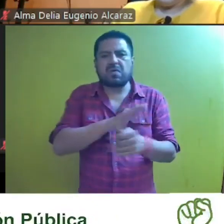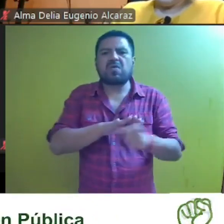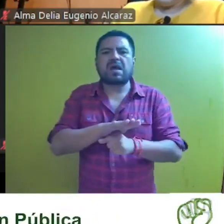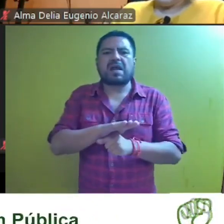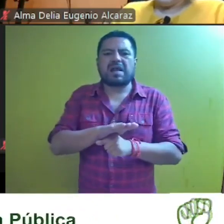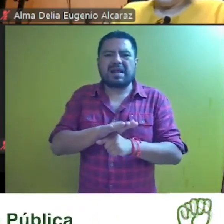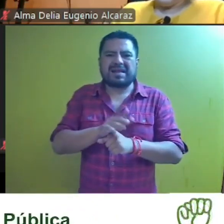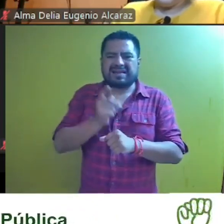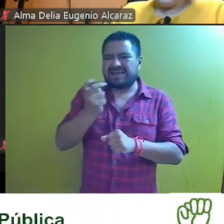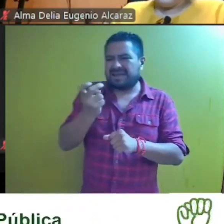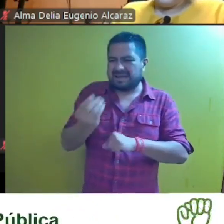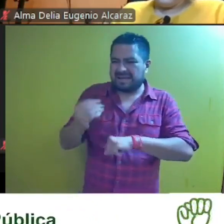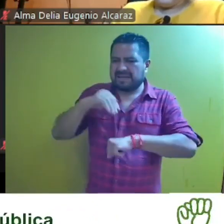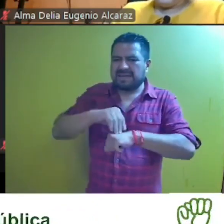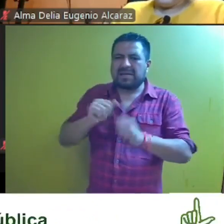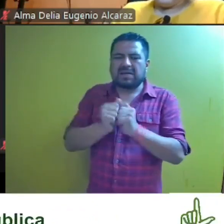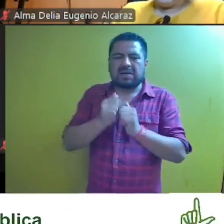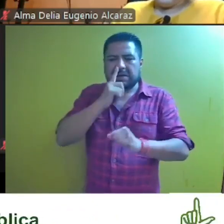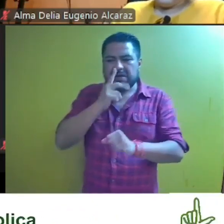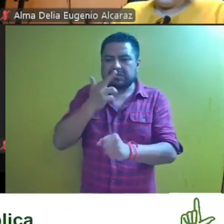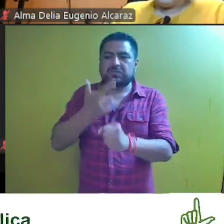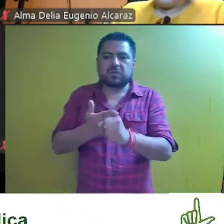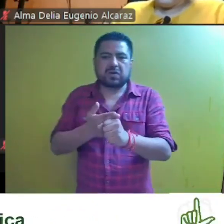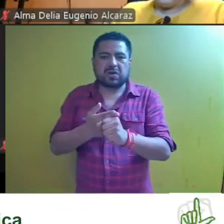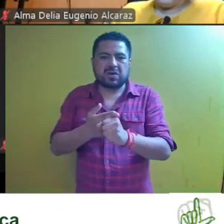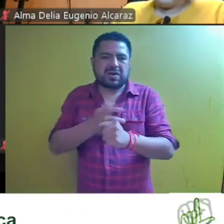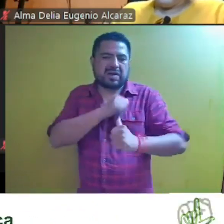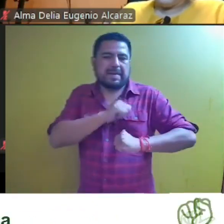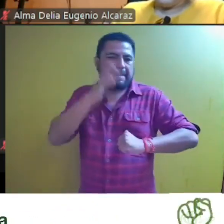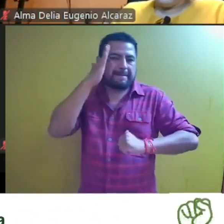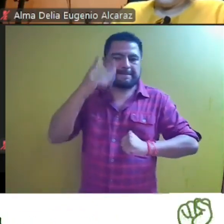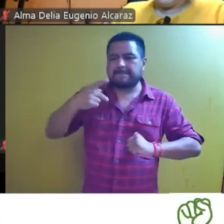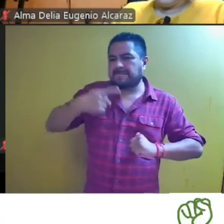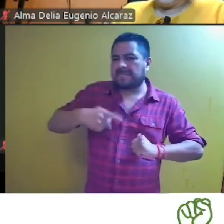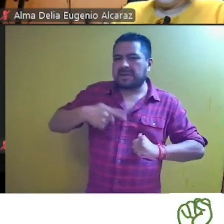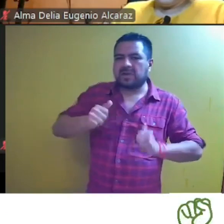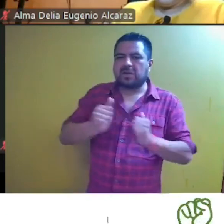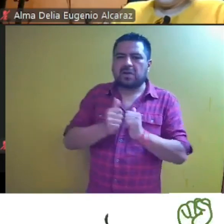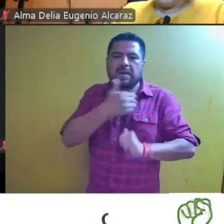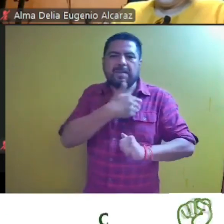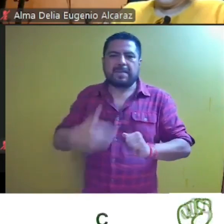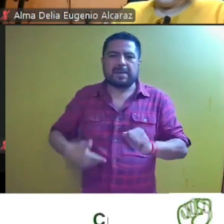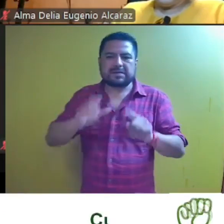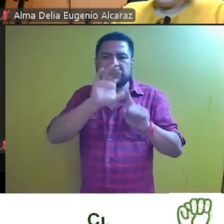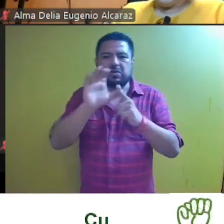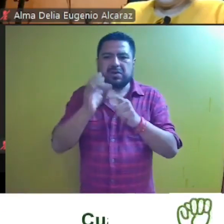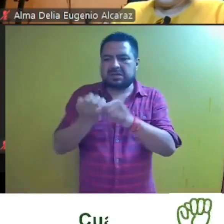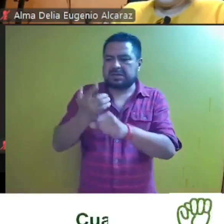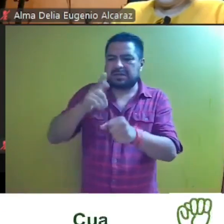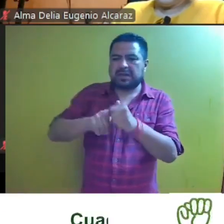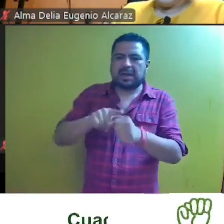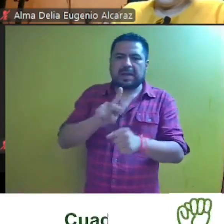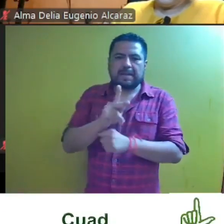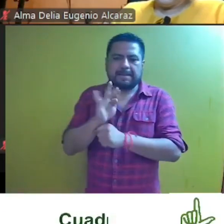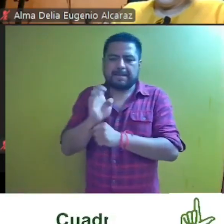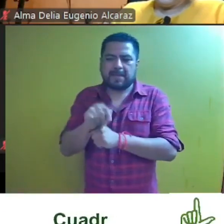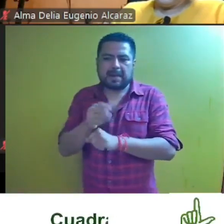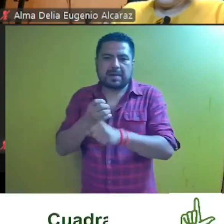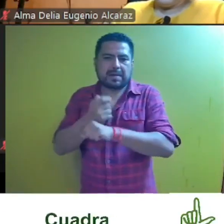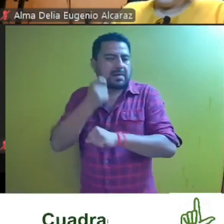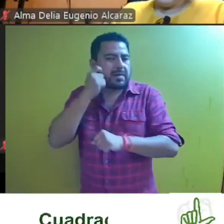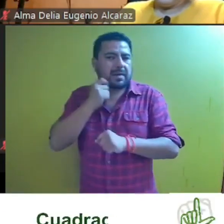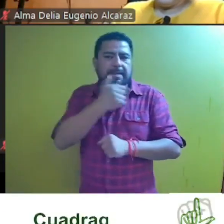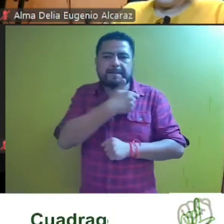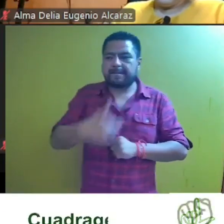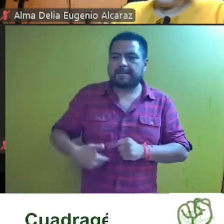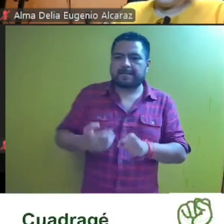BPG atribuidas a las responsables primigenias persona titular de la presidencia del comité ejecutivo estatal del pan en guerrero y presidente